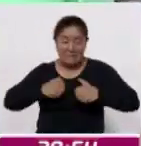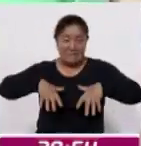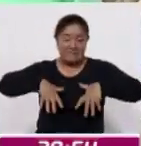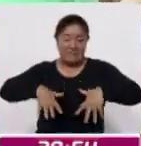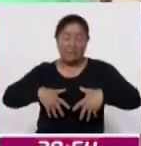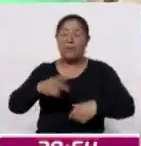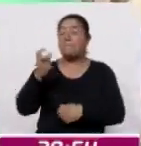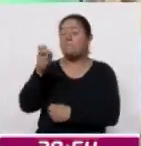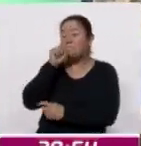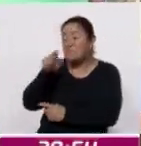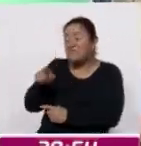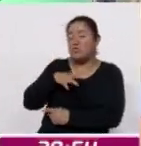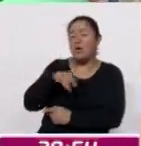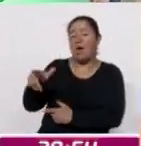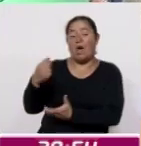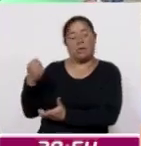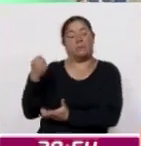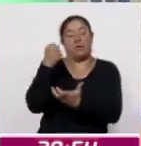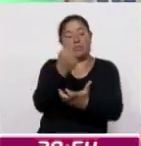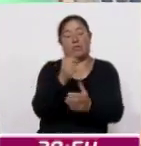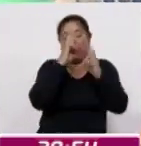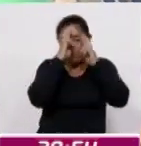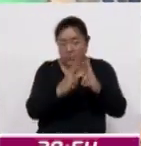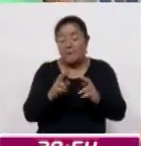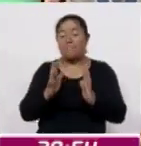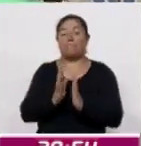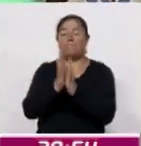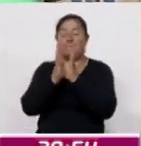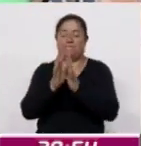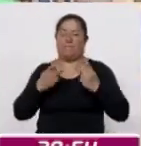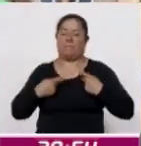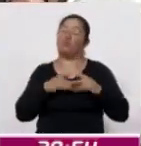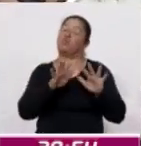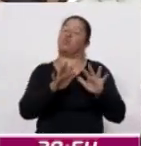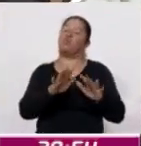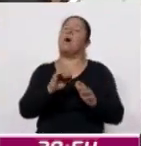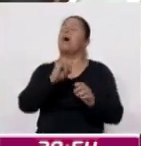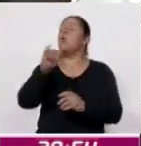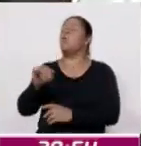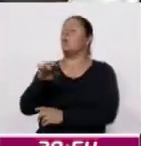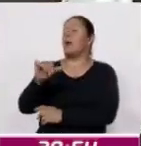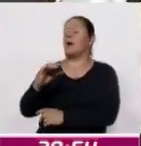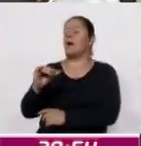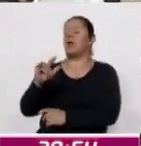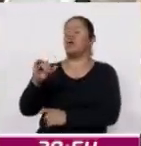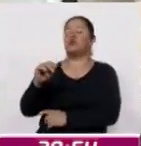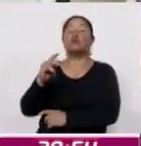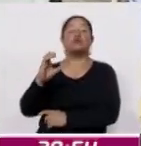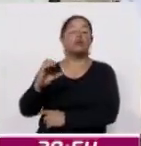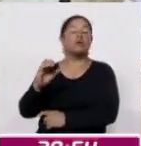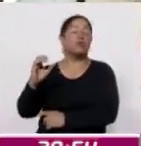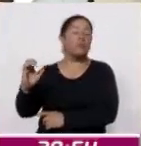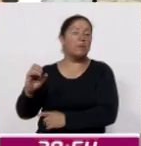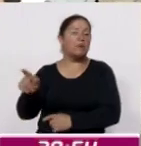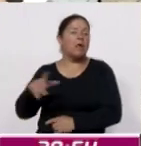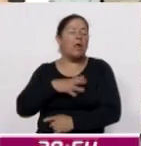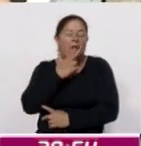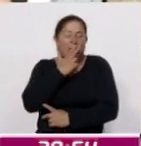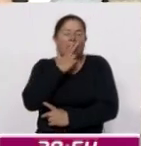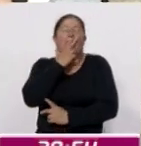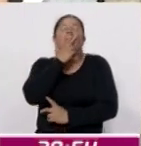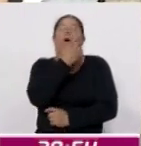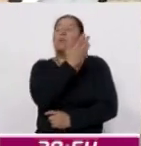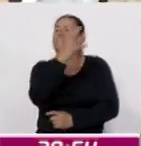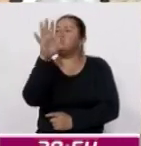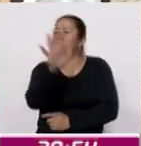este evento también se entregaron menciones honoríficas a participantes destacados, como Juan Carlos Conde Copalcua, quien se inspiró en el paisaje